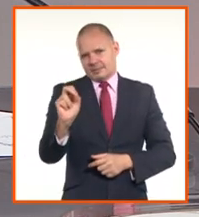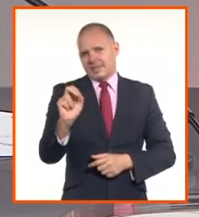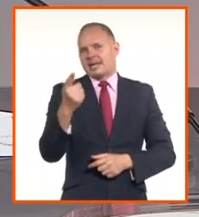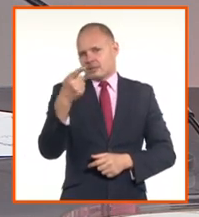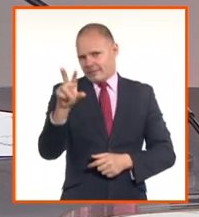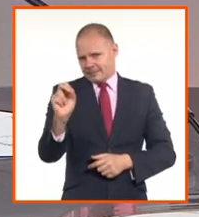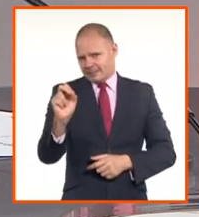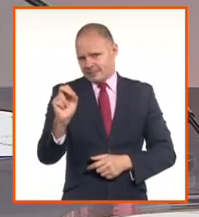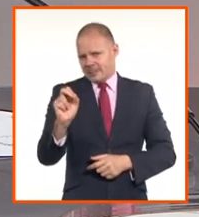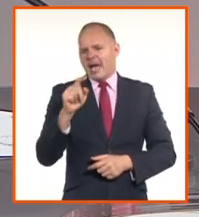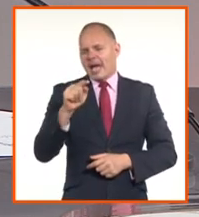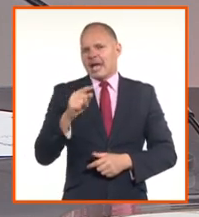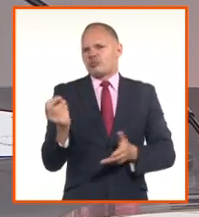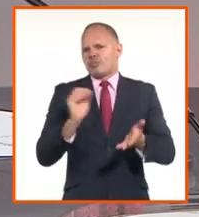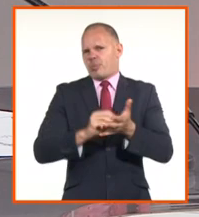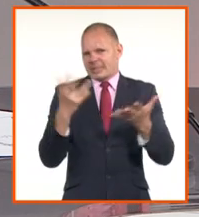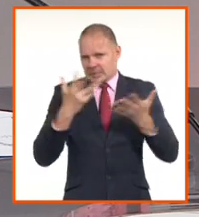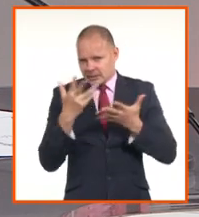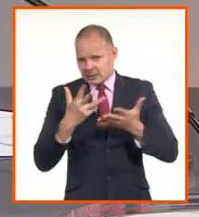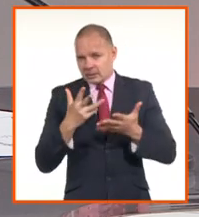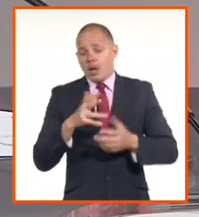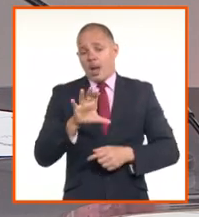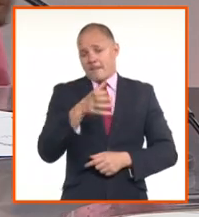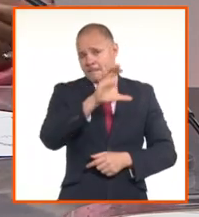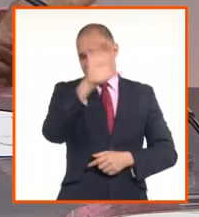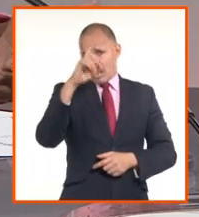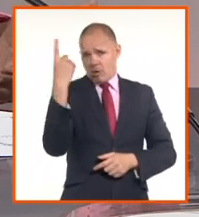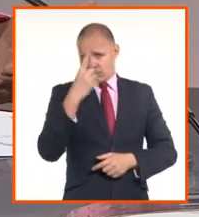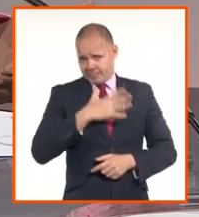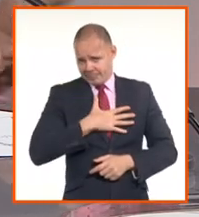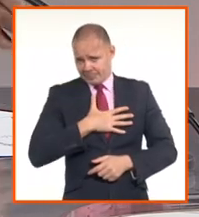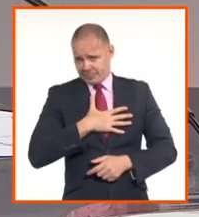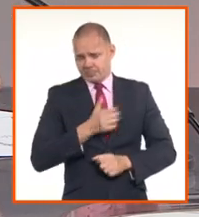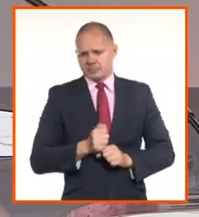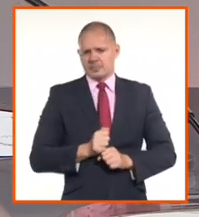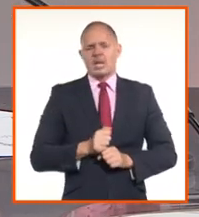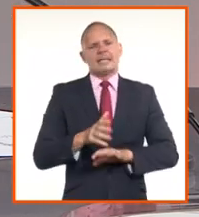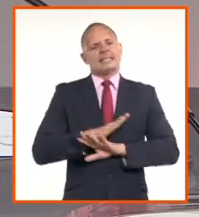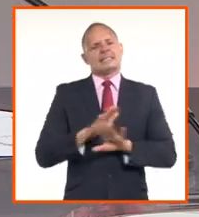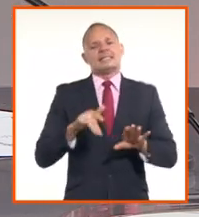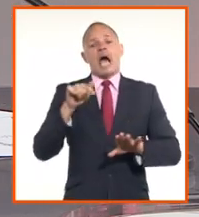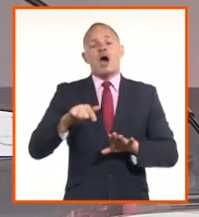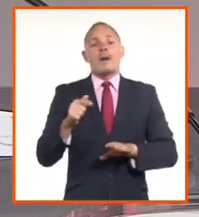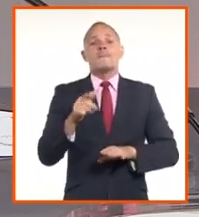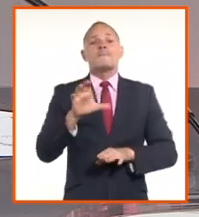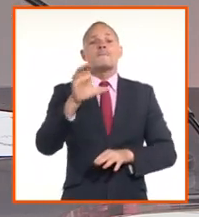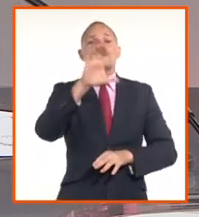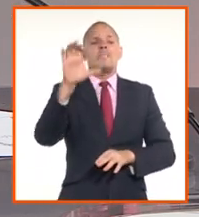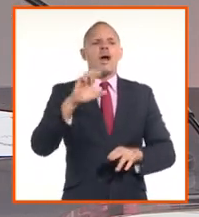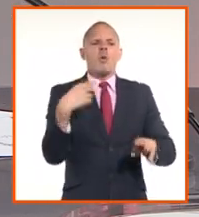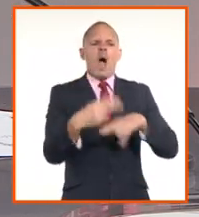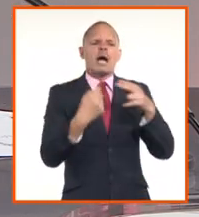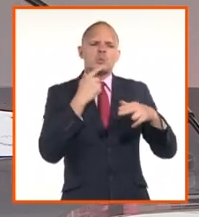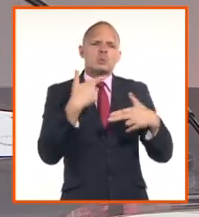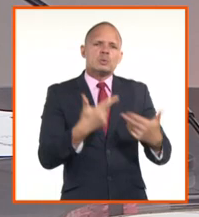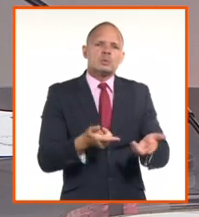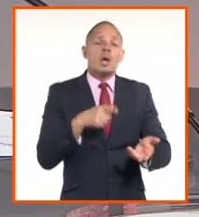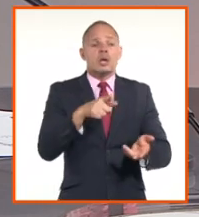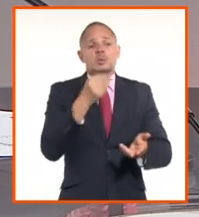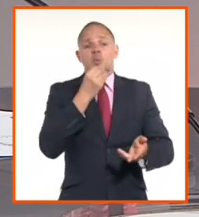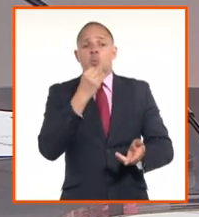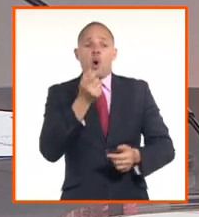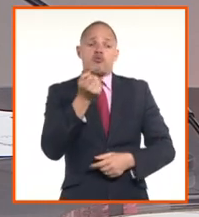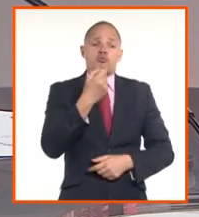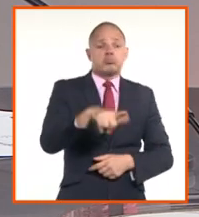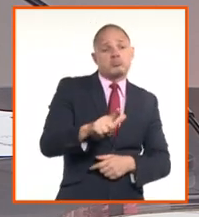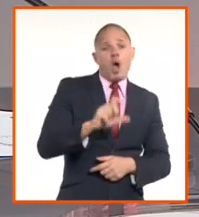Por el banco central. Por el banco central. Los bancos comerciales que son los que hacen las operaciones, entonces tienen un margen tanto para la compra como para la